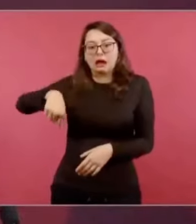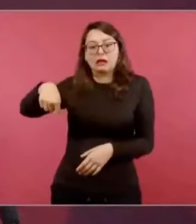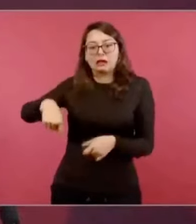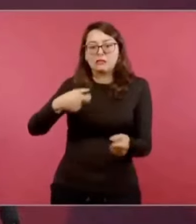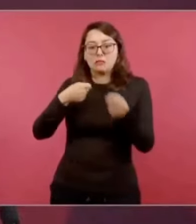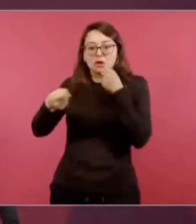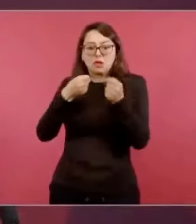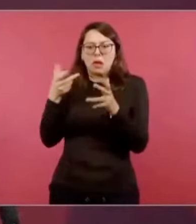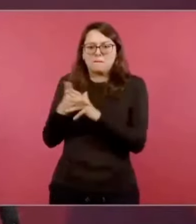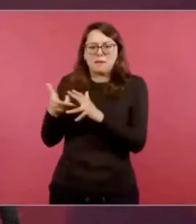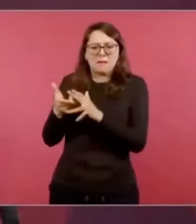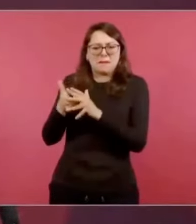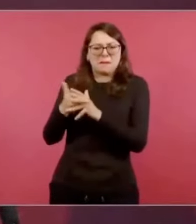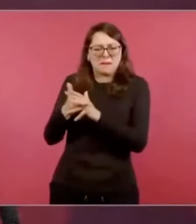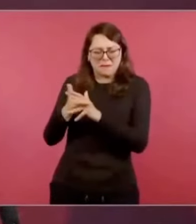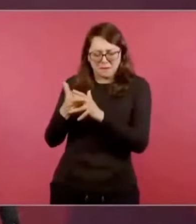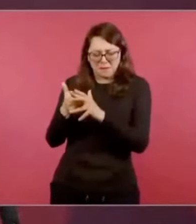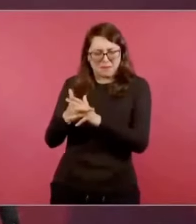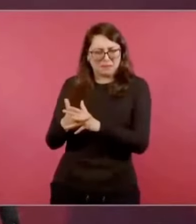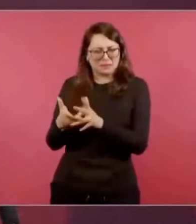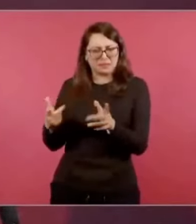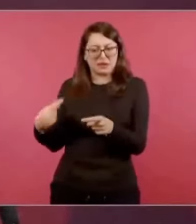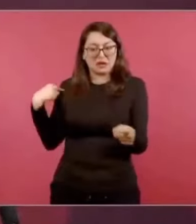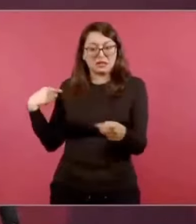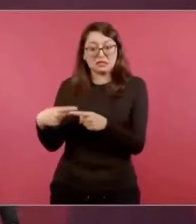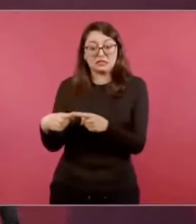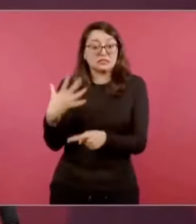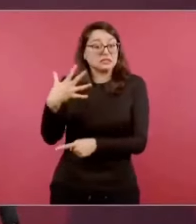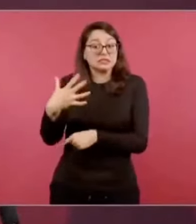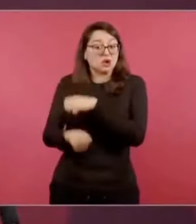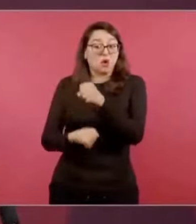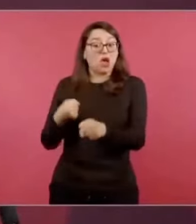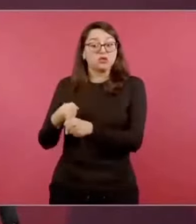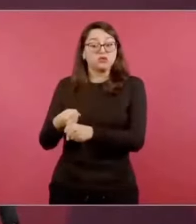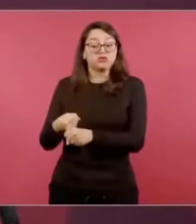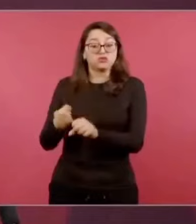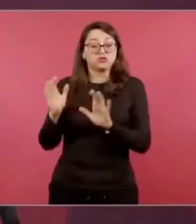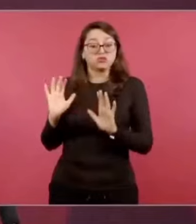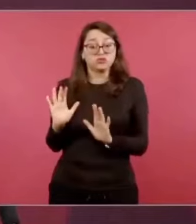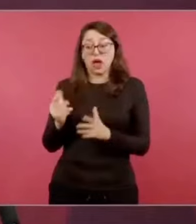sólo en este gobierno.